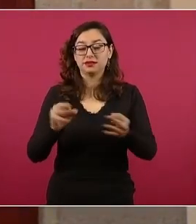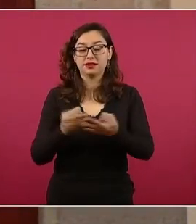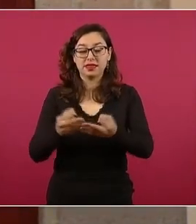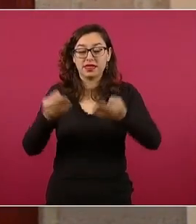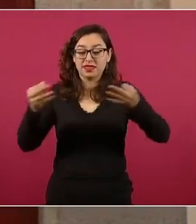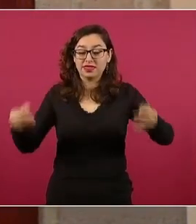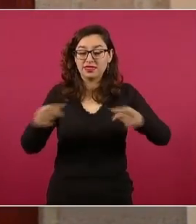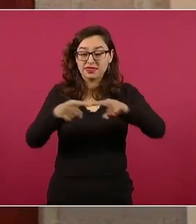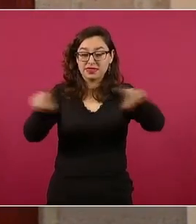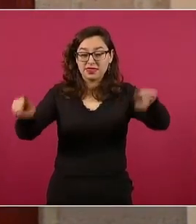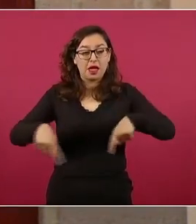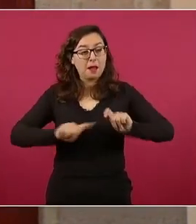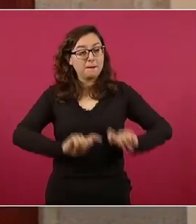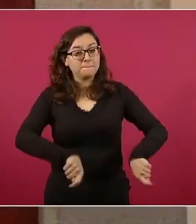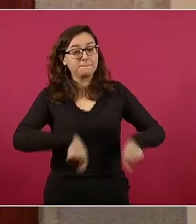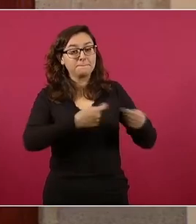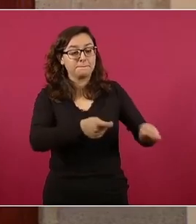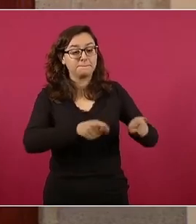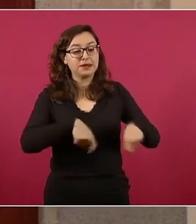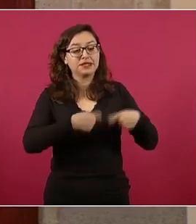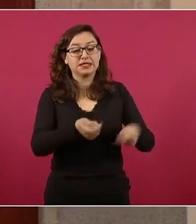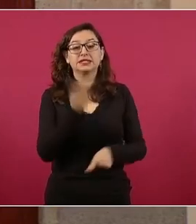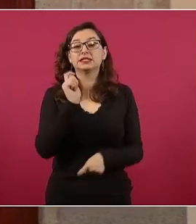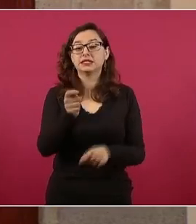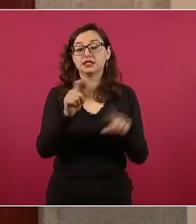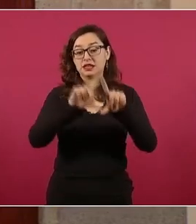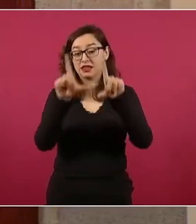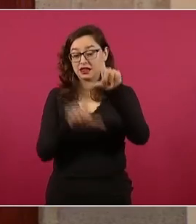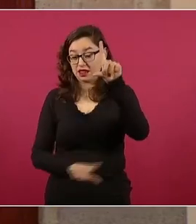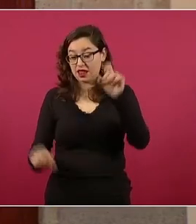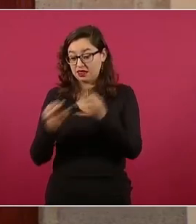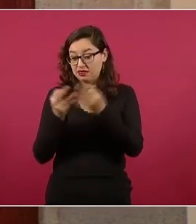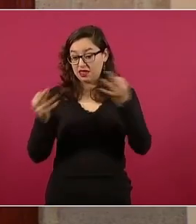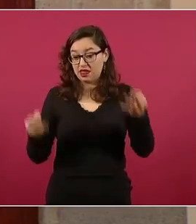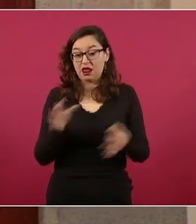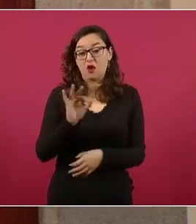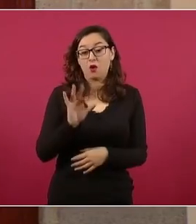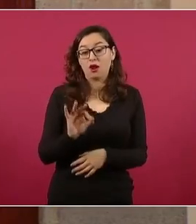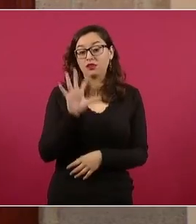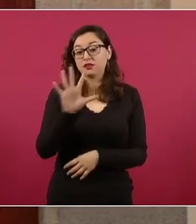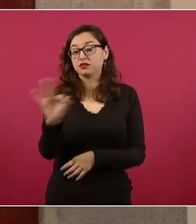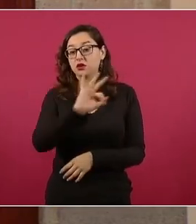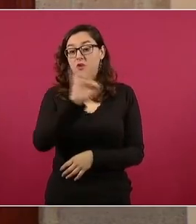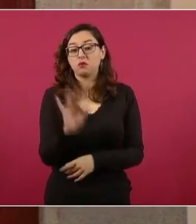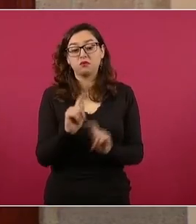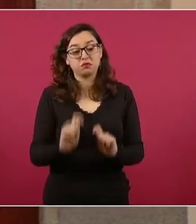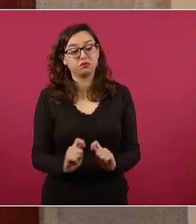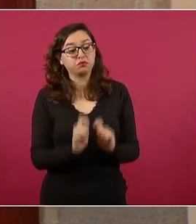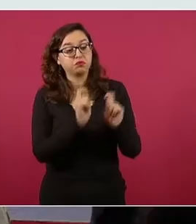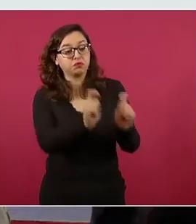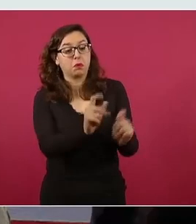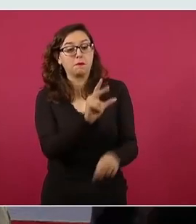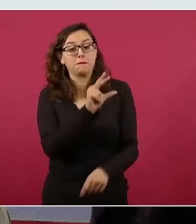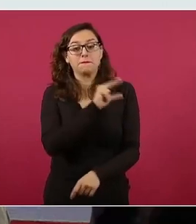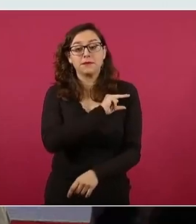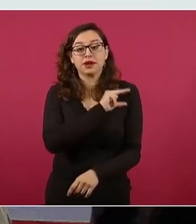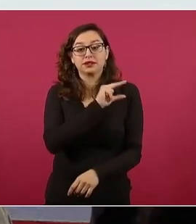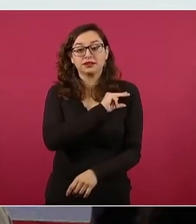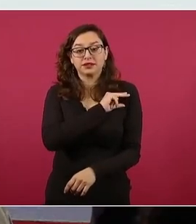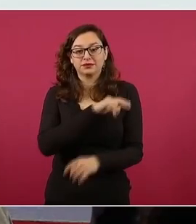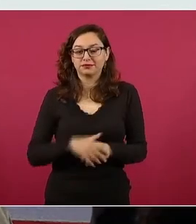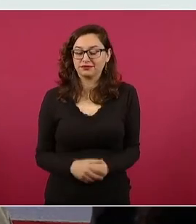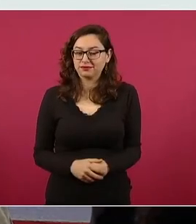es decir, el 45 por ciento del territorio nacional, ni siquiera en el